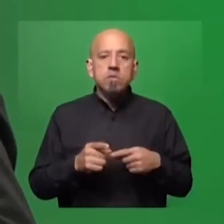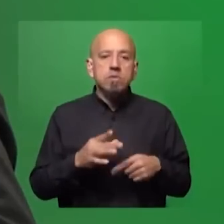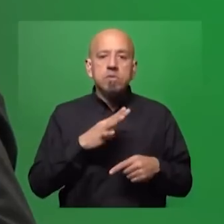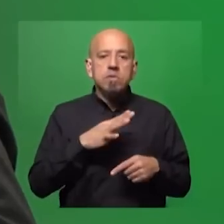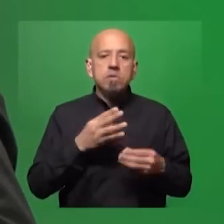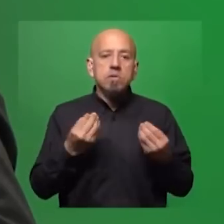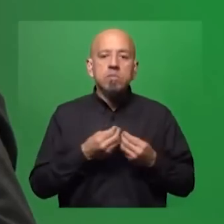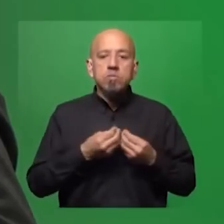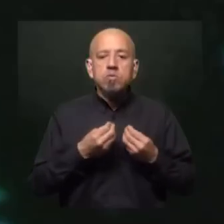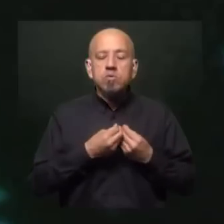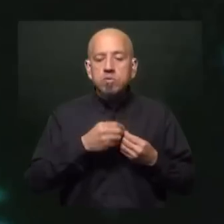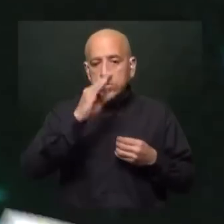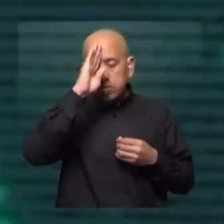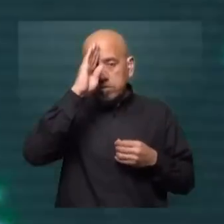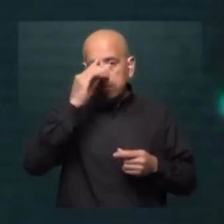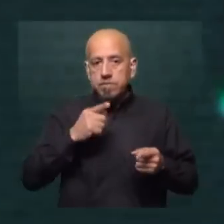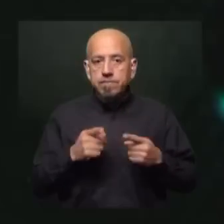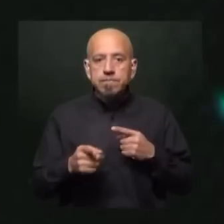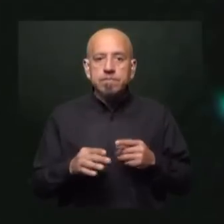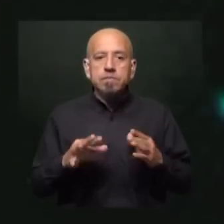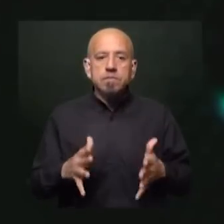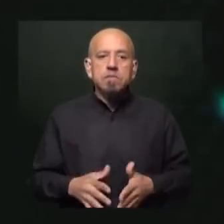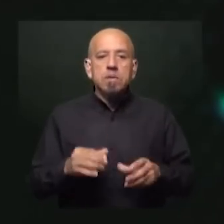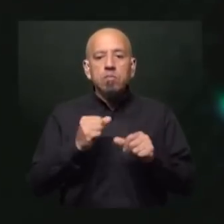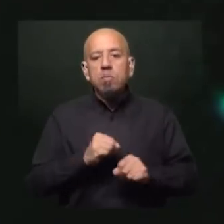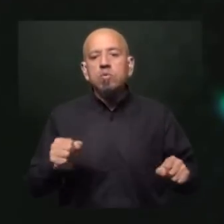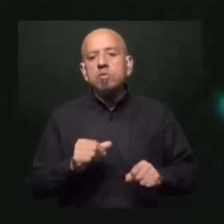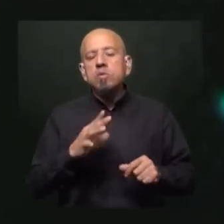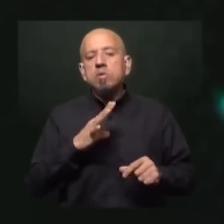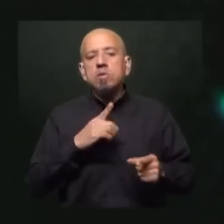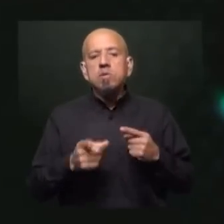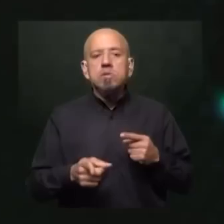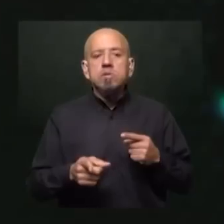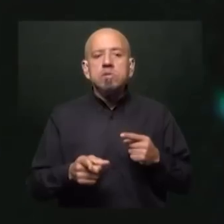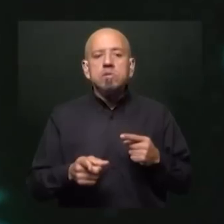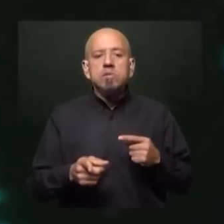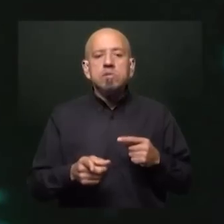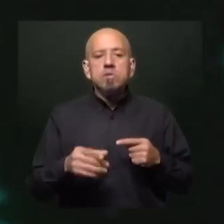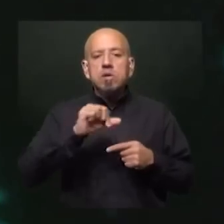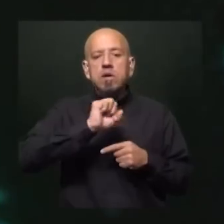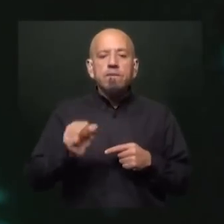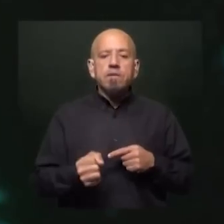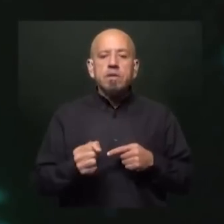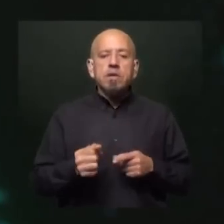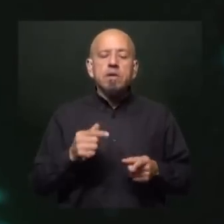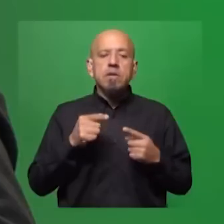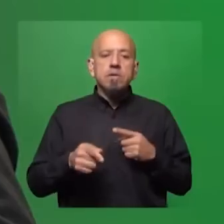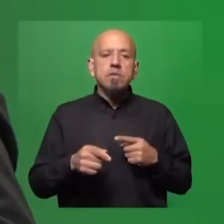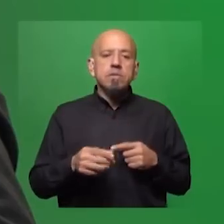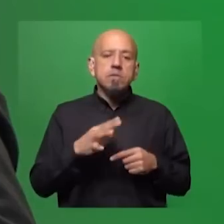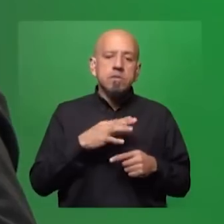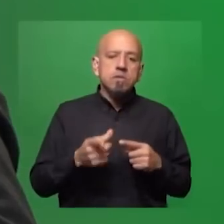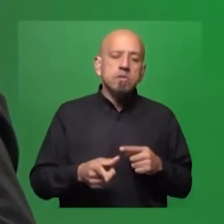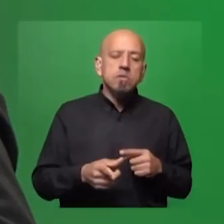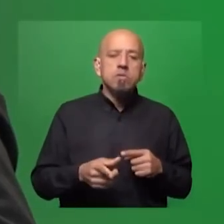hay mucho para aprender. Y Álvaro, ¿qué similitudes podemos encontrar quizás entre el continente africano y nuestra región también? Hemos ido